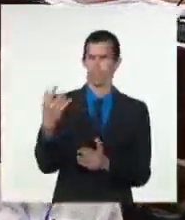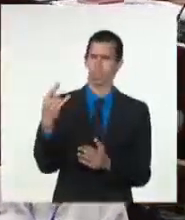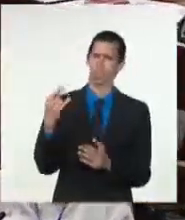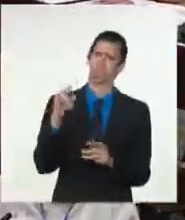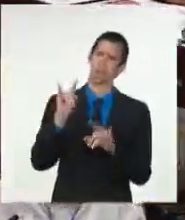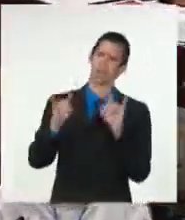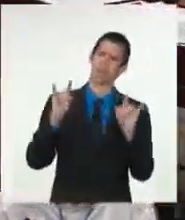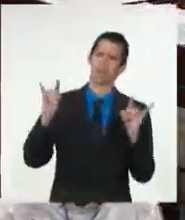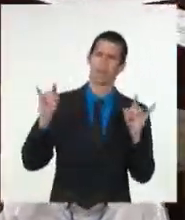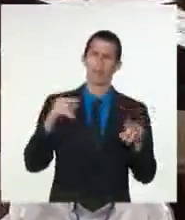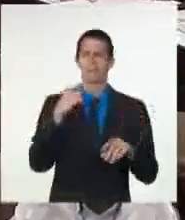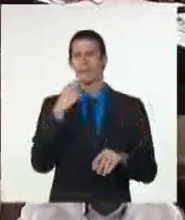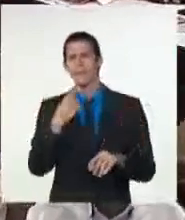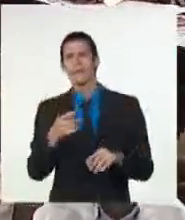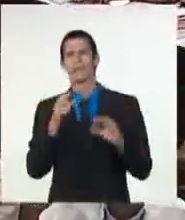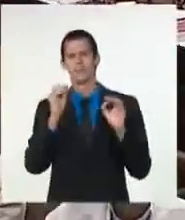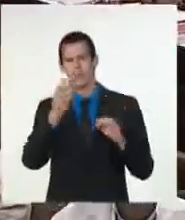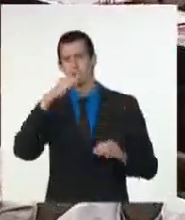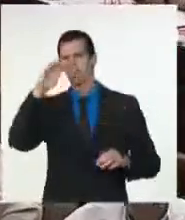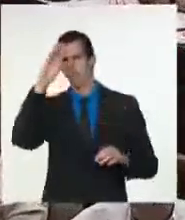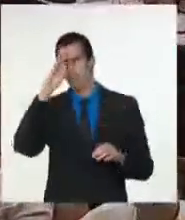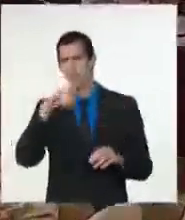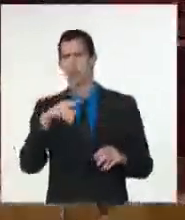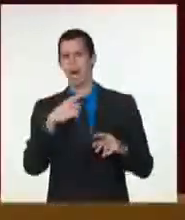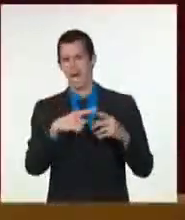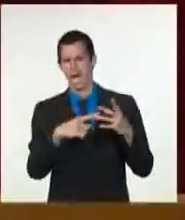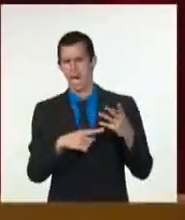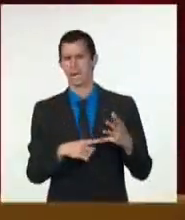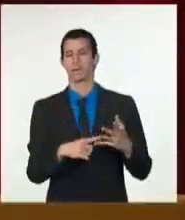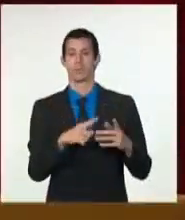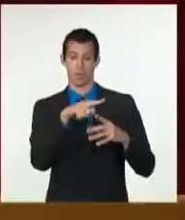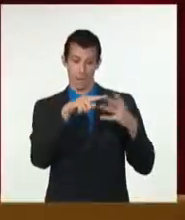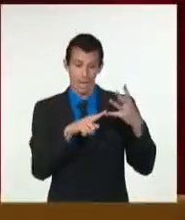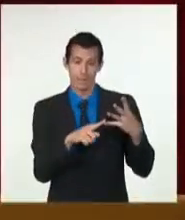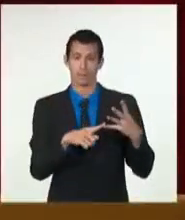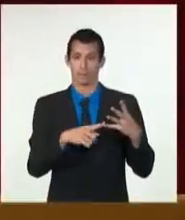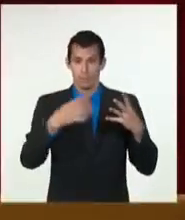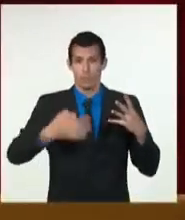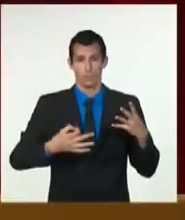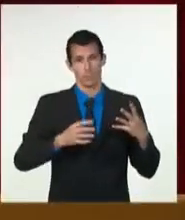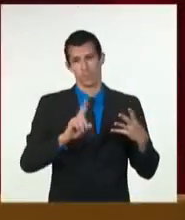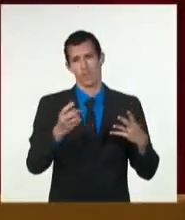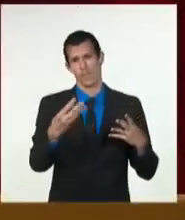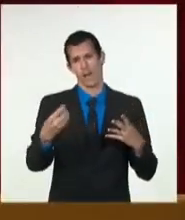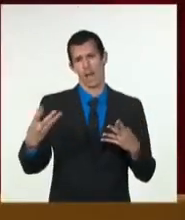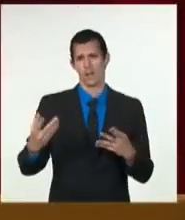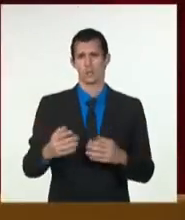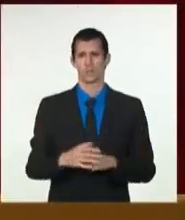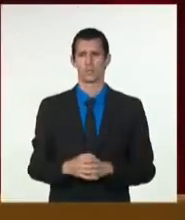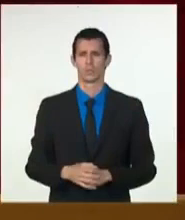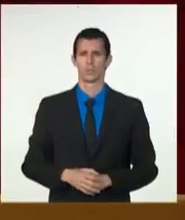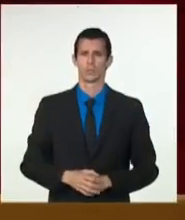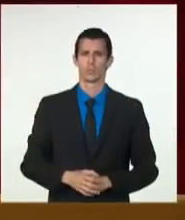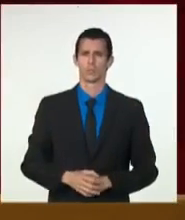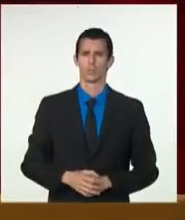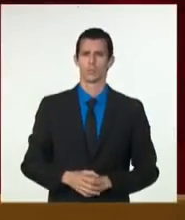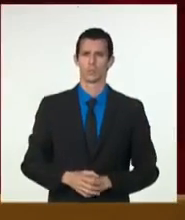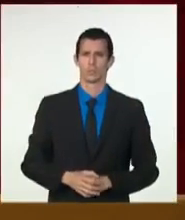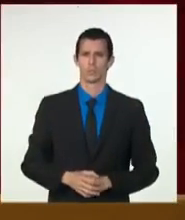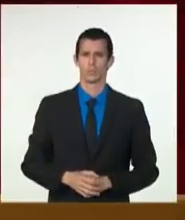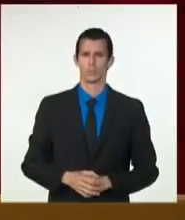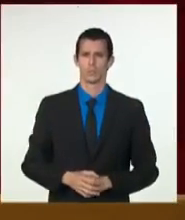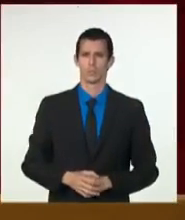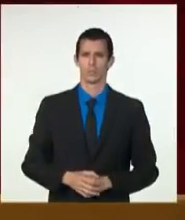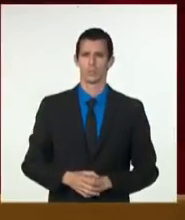mendaces, los que actualiza con nuevas leyendas cada vez más deshonestas. Confía en su